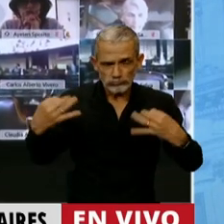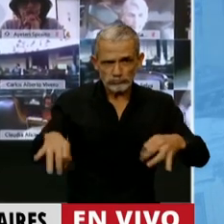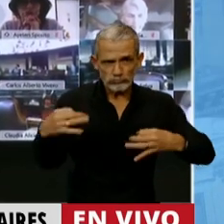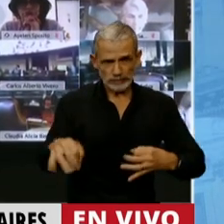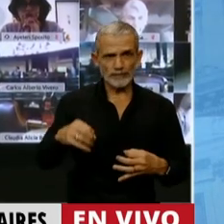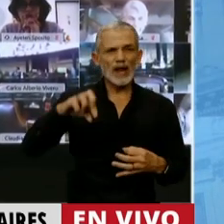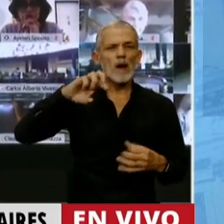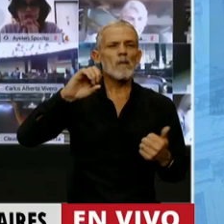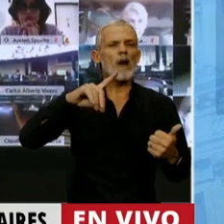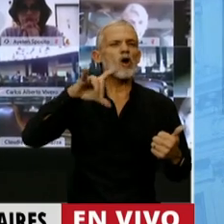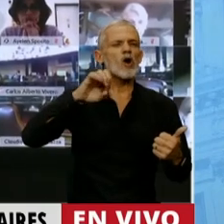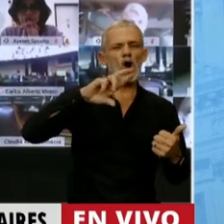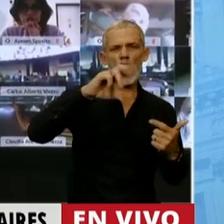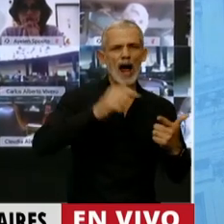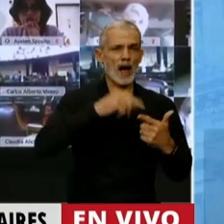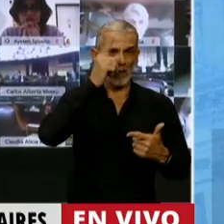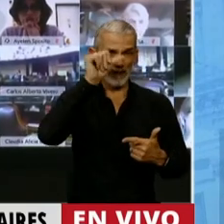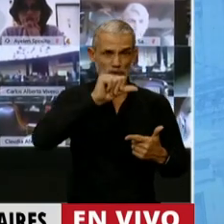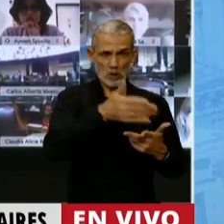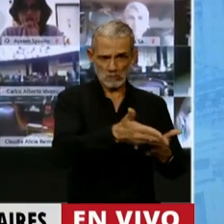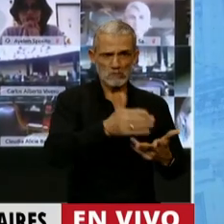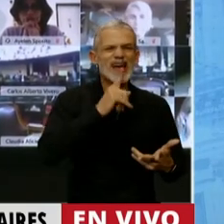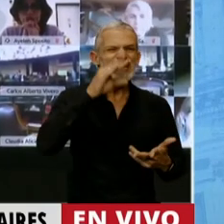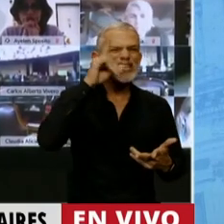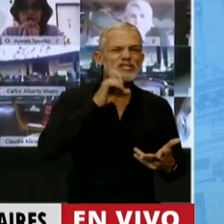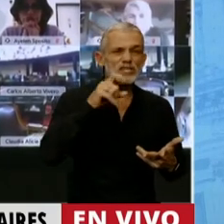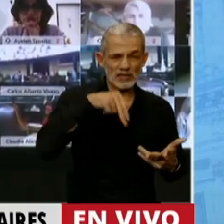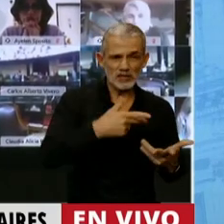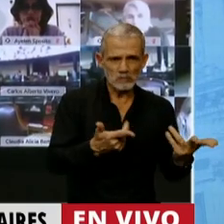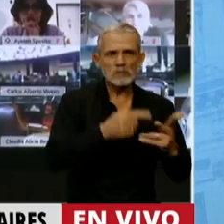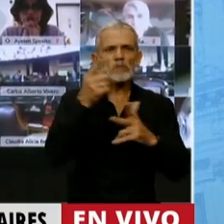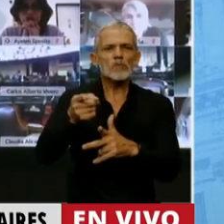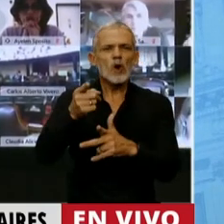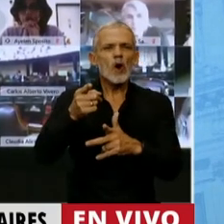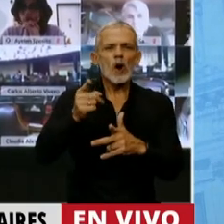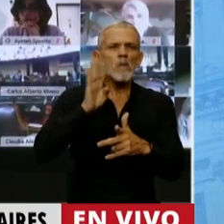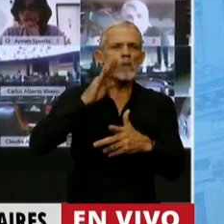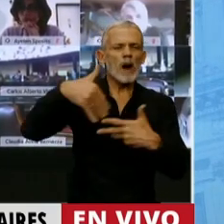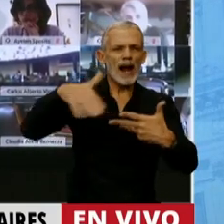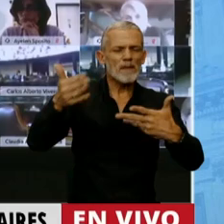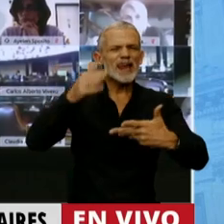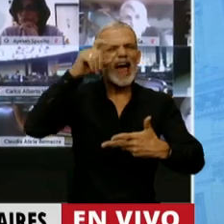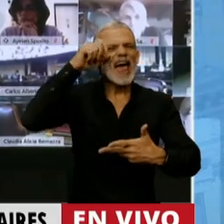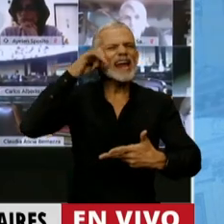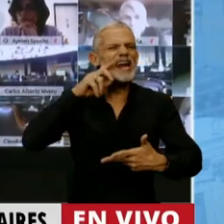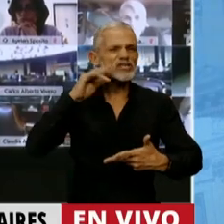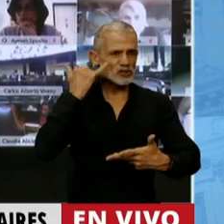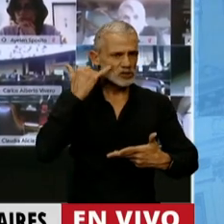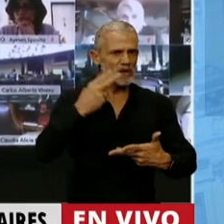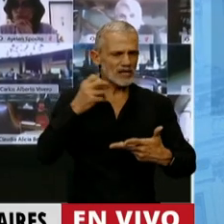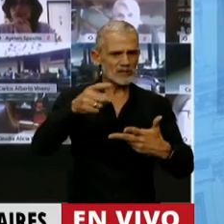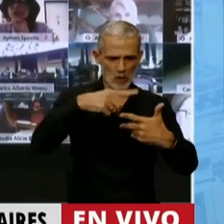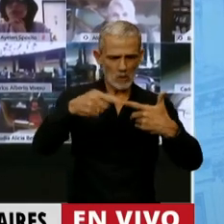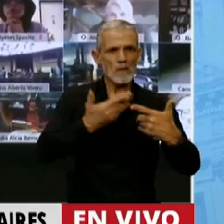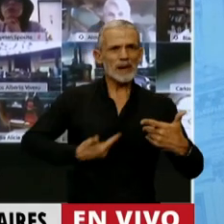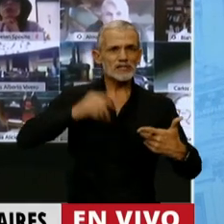Paolo Roca, de Petrol Techin, Bulgueroni, de Pan American Energy, con el